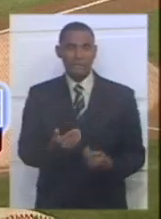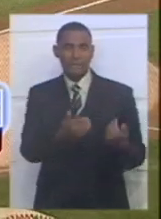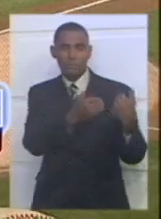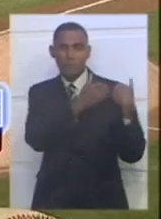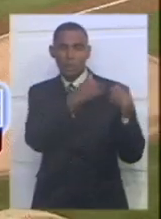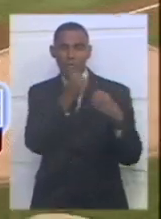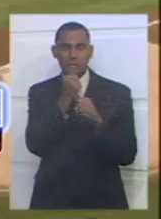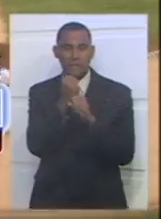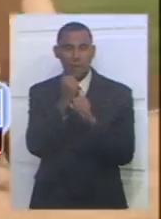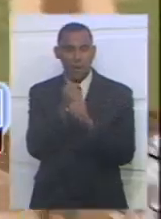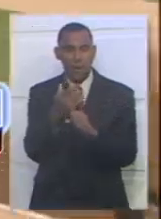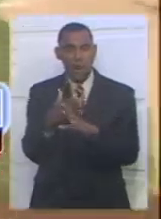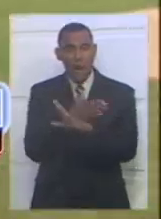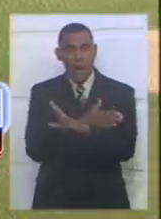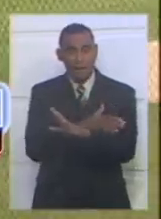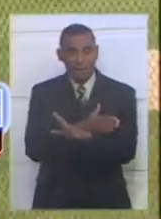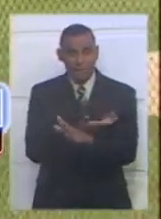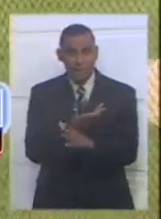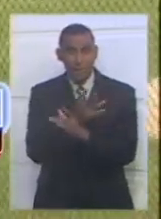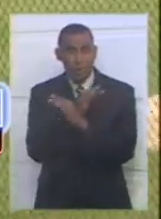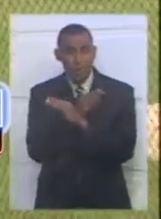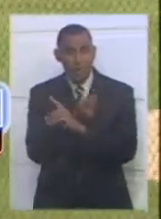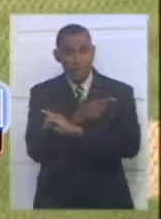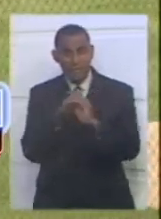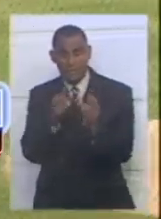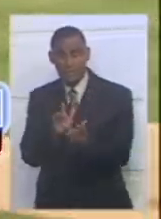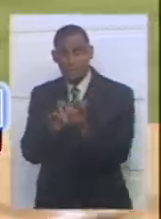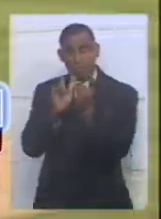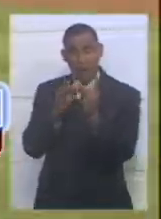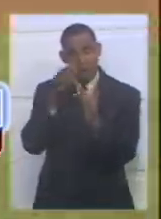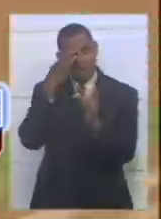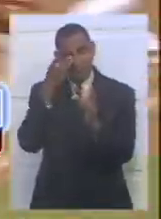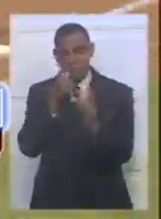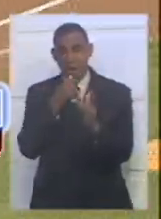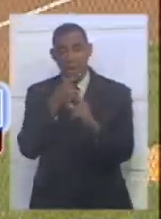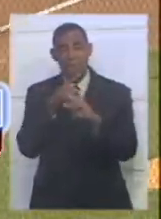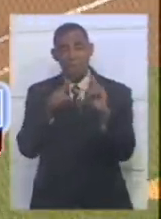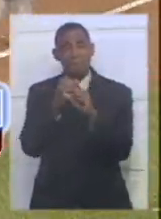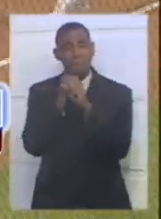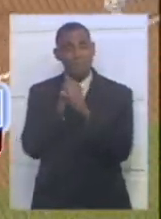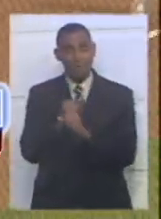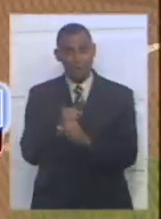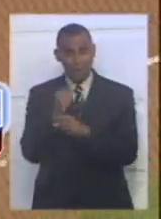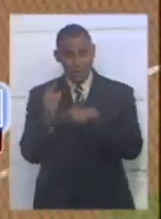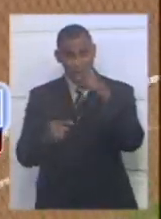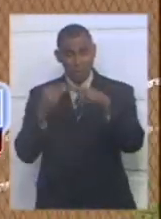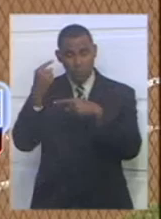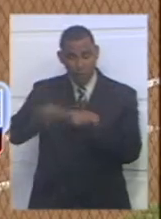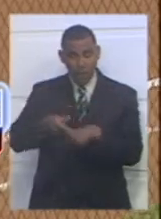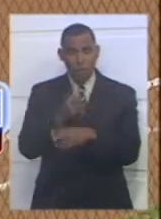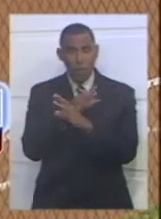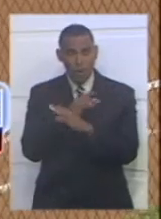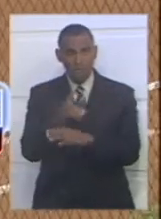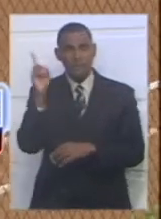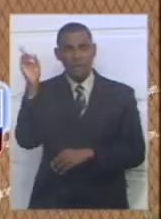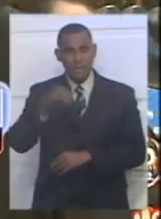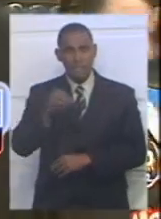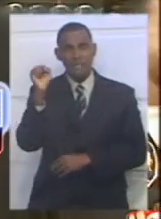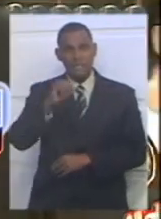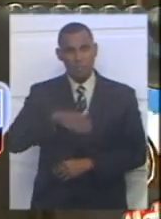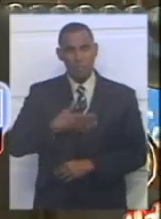que todavía no he jugado contra Magallanes, pero espero que en los juegos venidos a las señoras que vengan ya